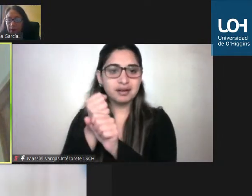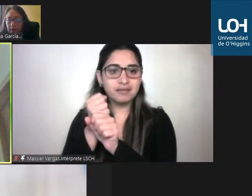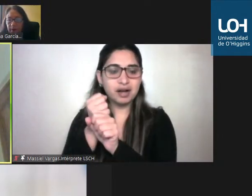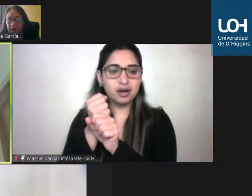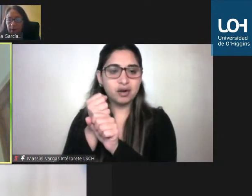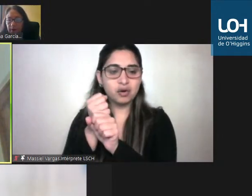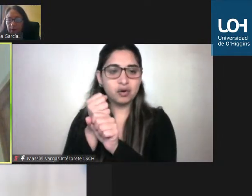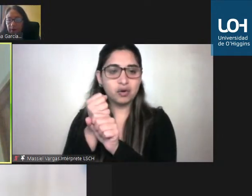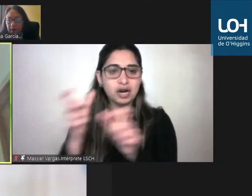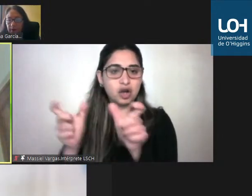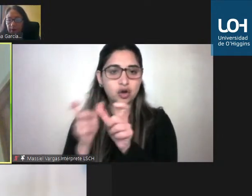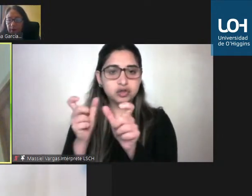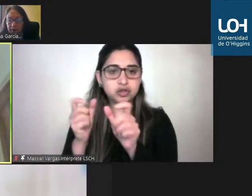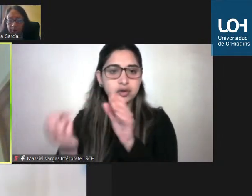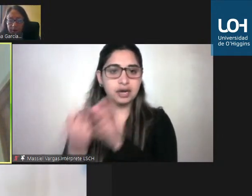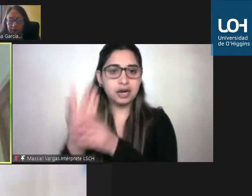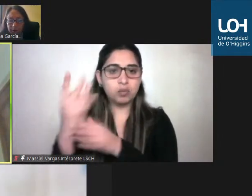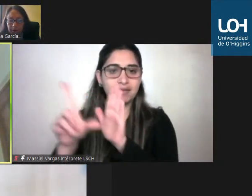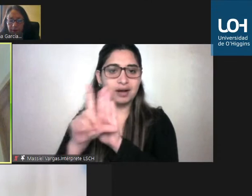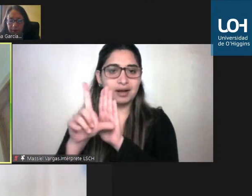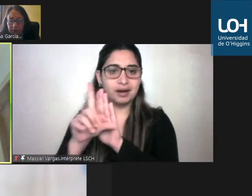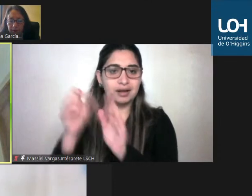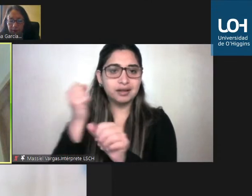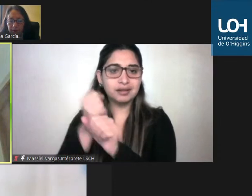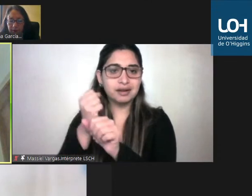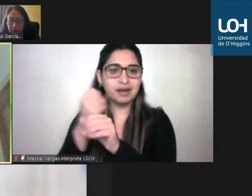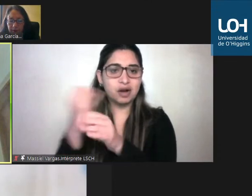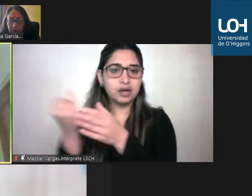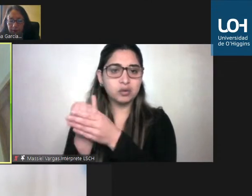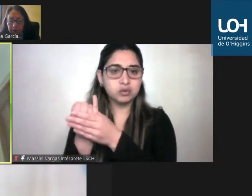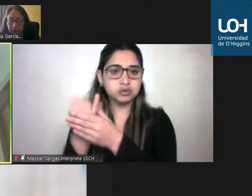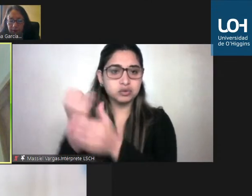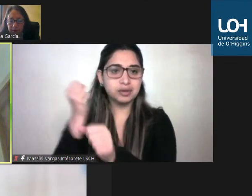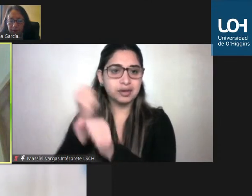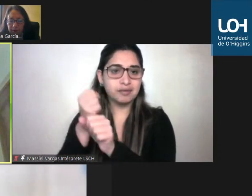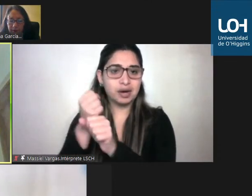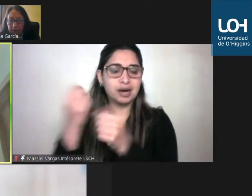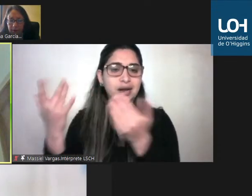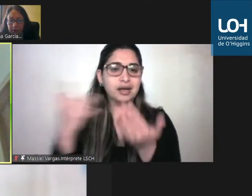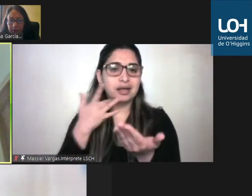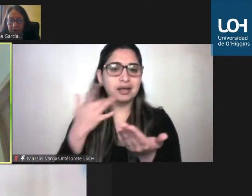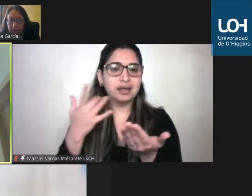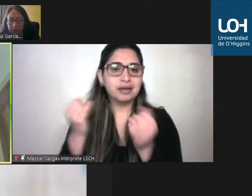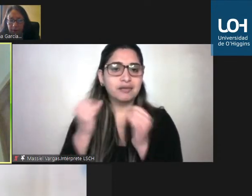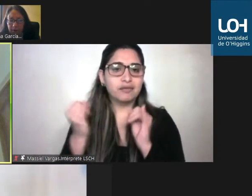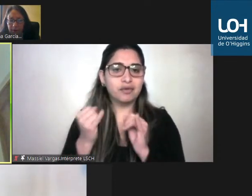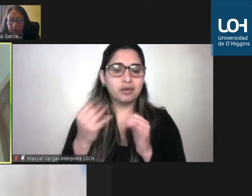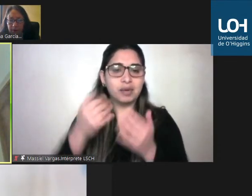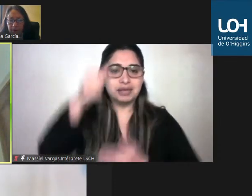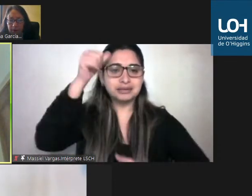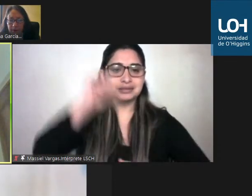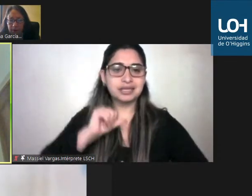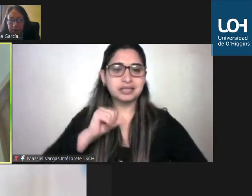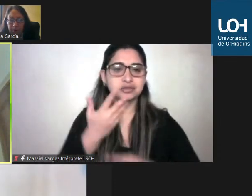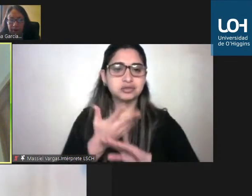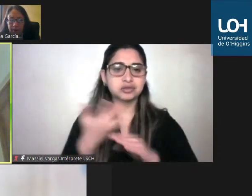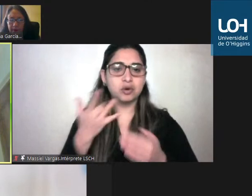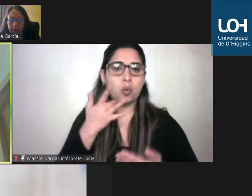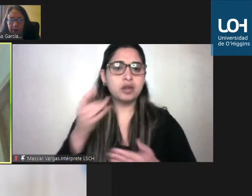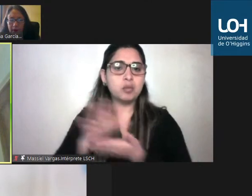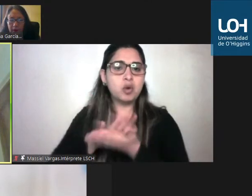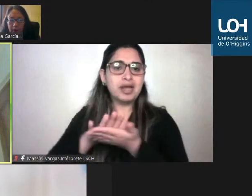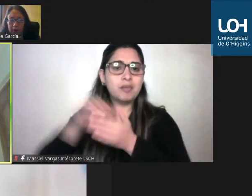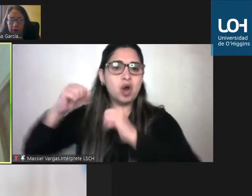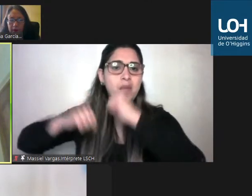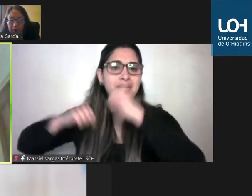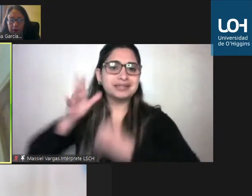nueva ley de inclusión laboral pero ¿qué tipo de medidas o sanciones se toman cuando las empresas no están